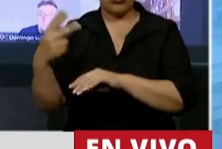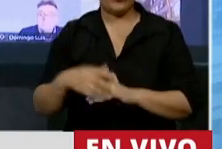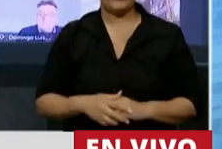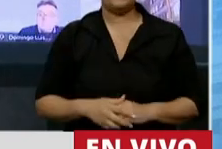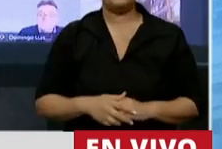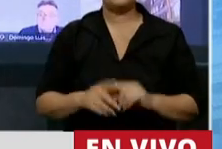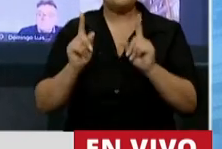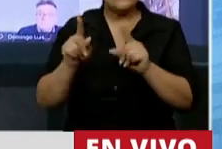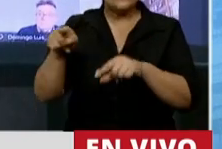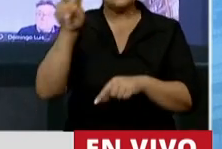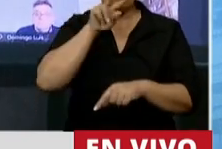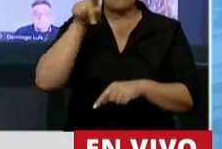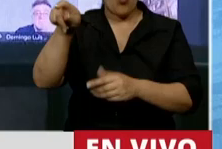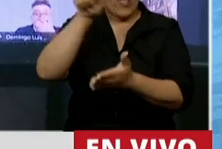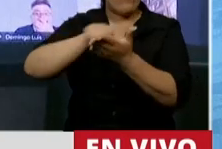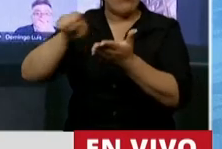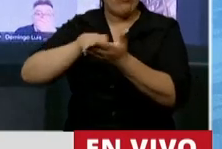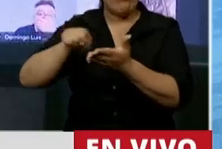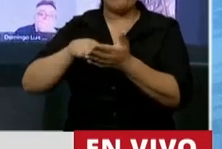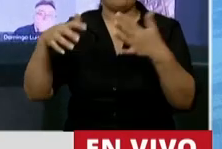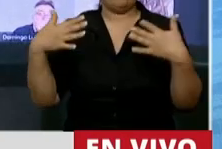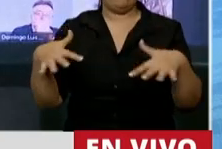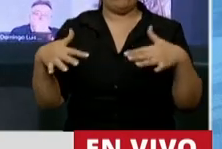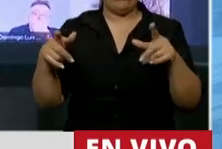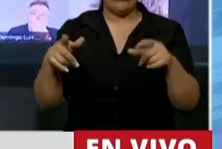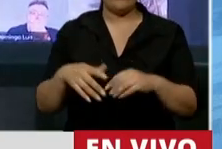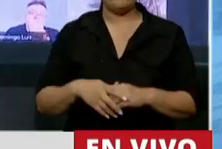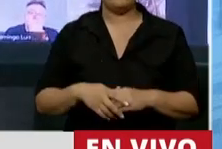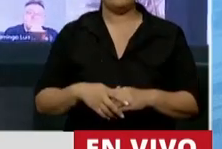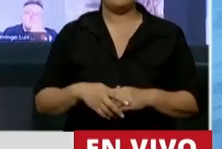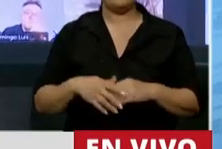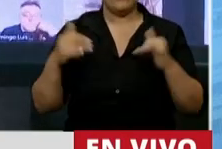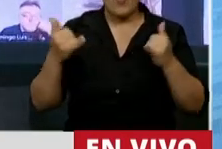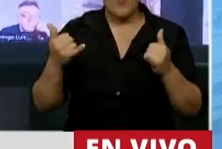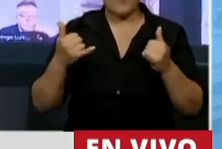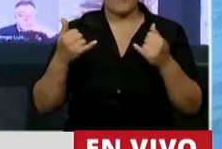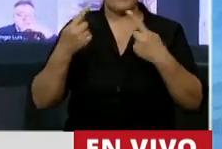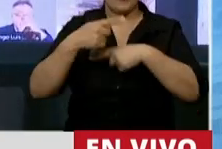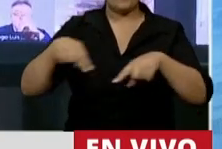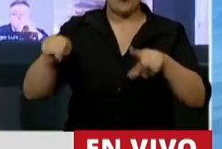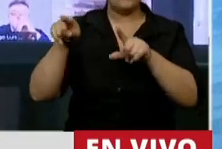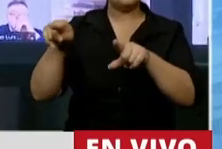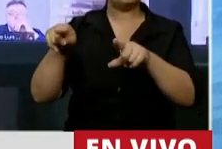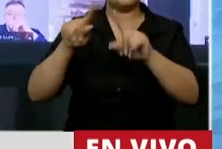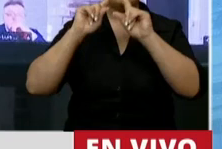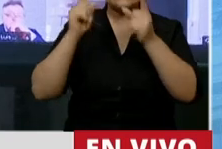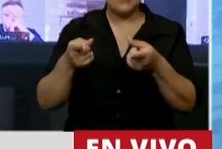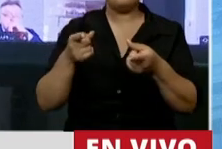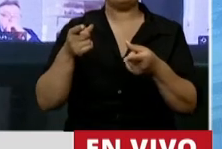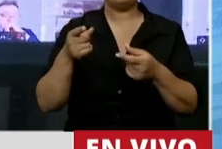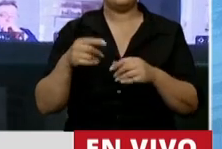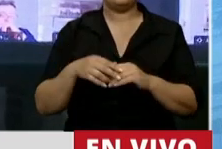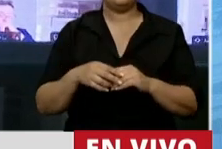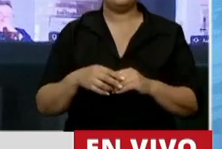A ella le valió todas las objetivaciones y la denostación